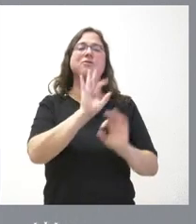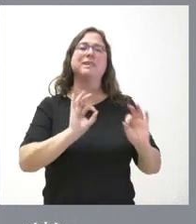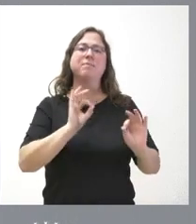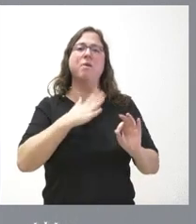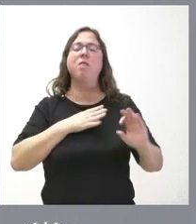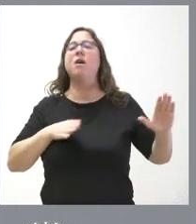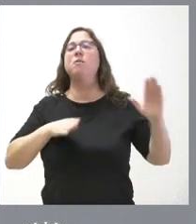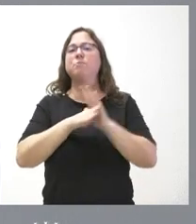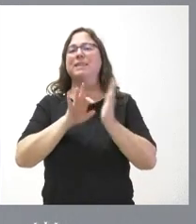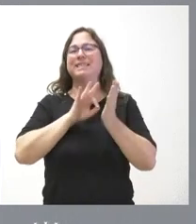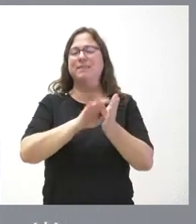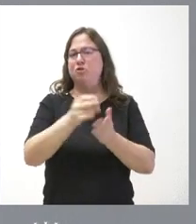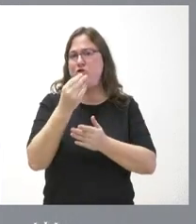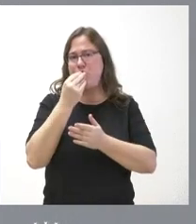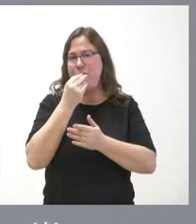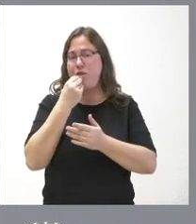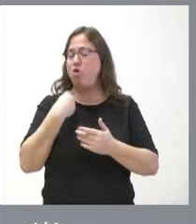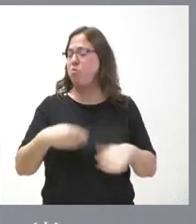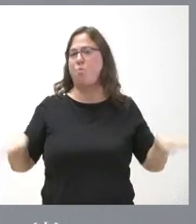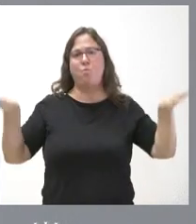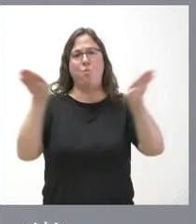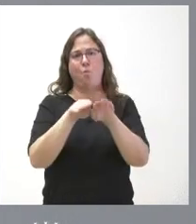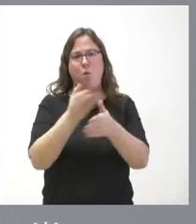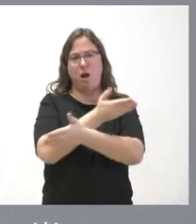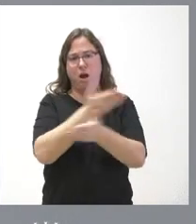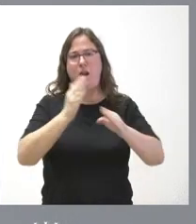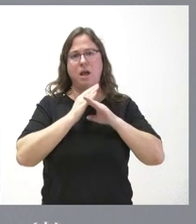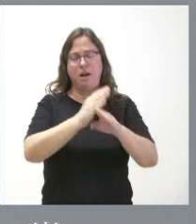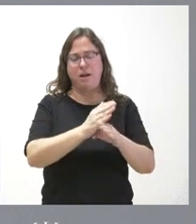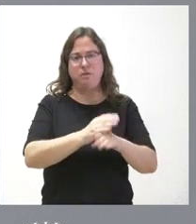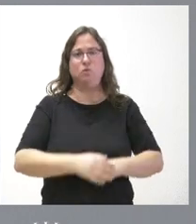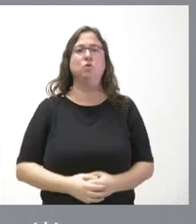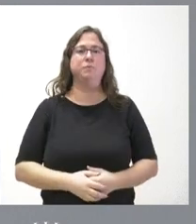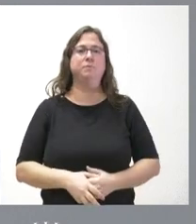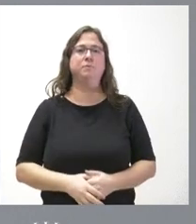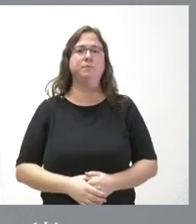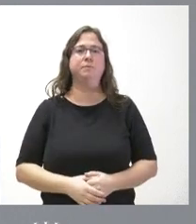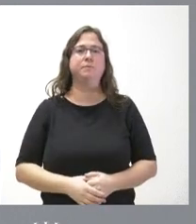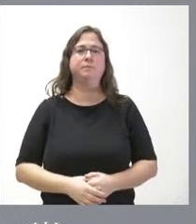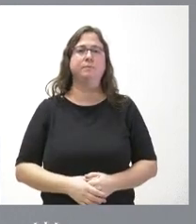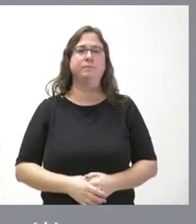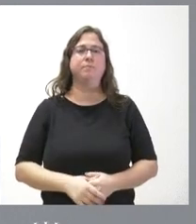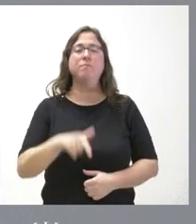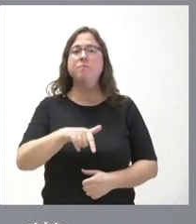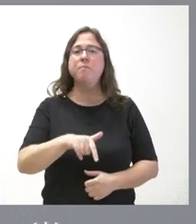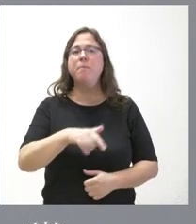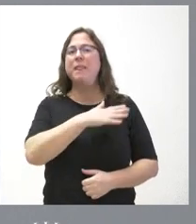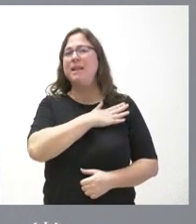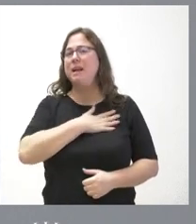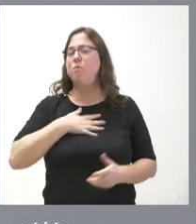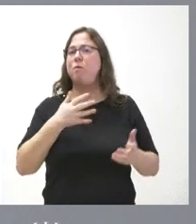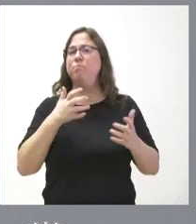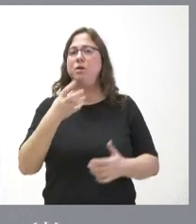acceder al servicio de comedor escolar en las mismas condiciones que el resto de los alumnos de Castilla y León. Está previsto que se beneficien de esto